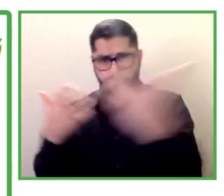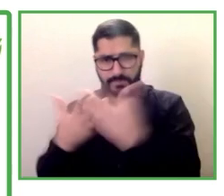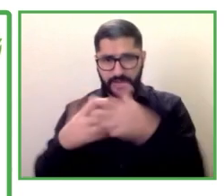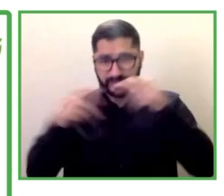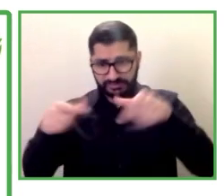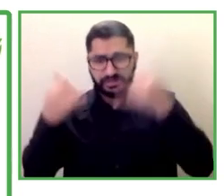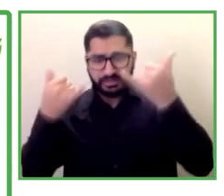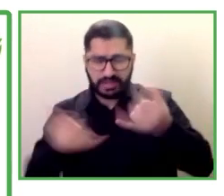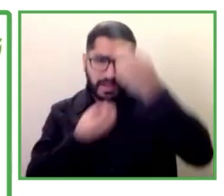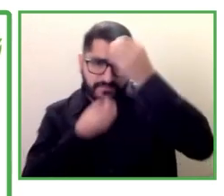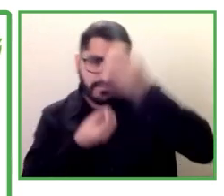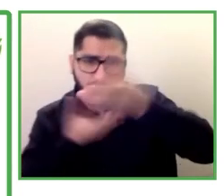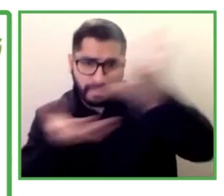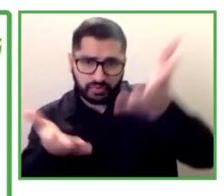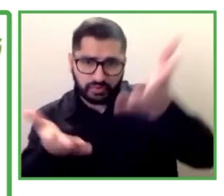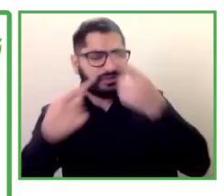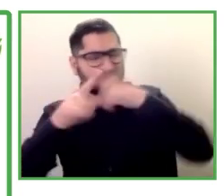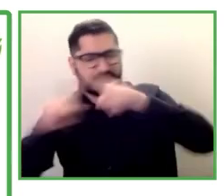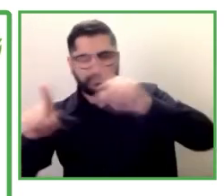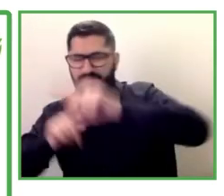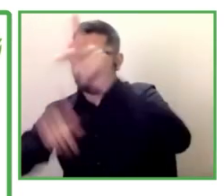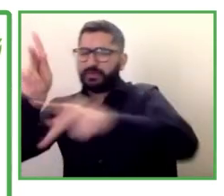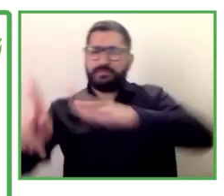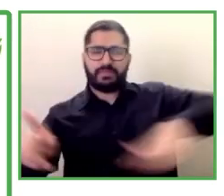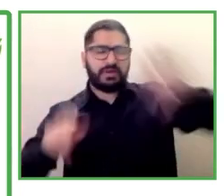distintas actividades y creamos nuevos recursos